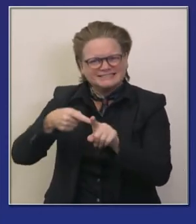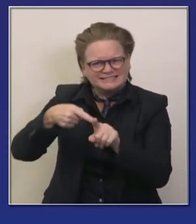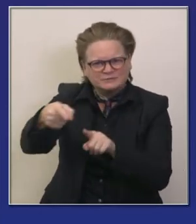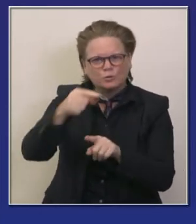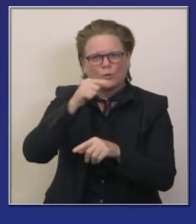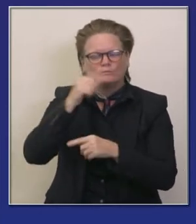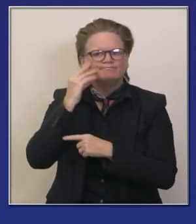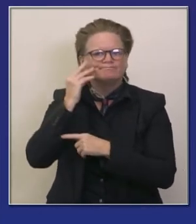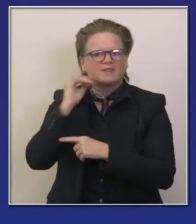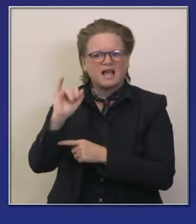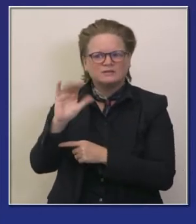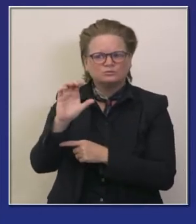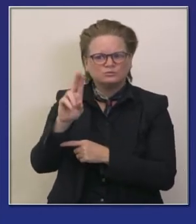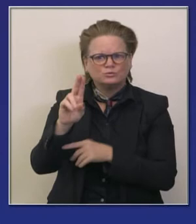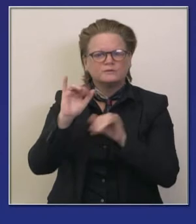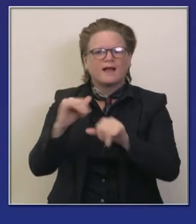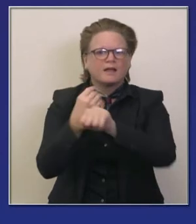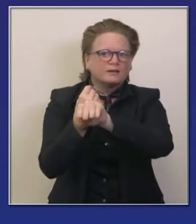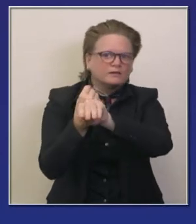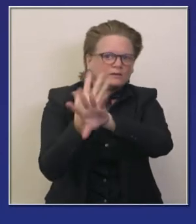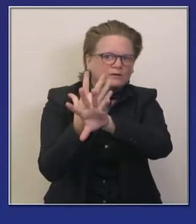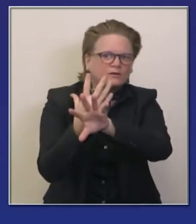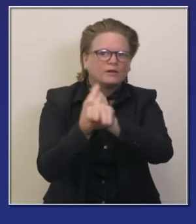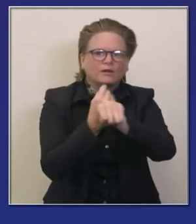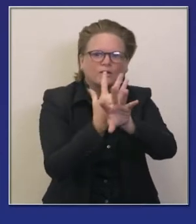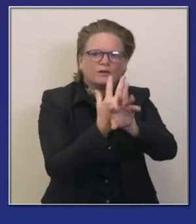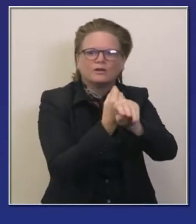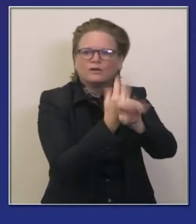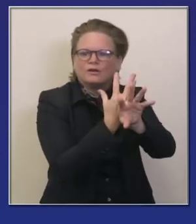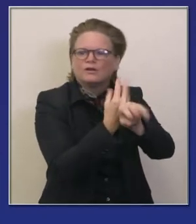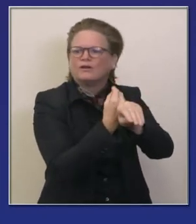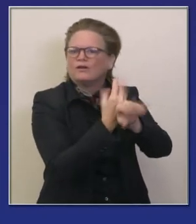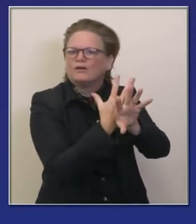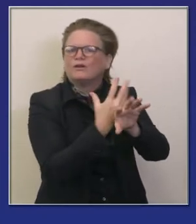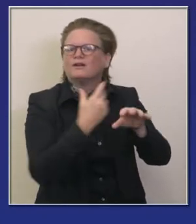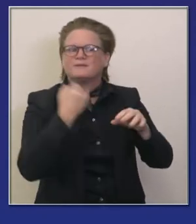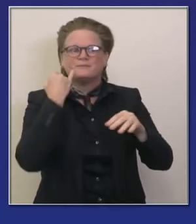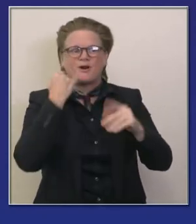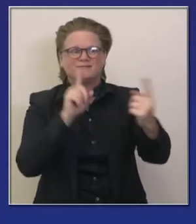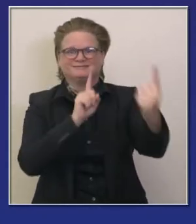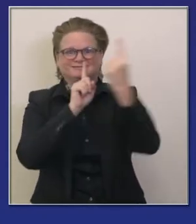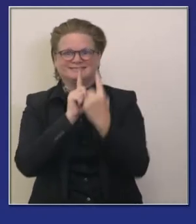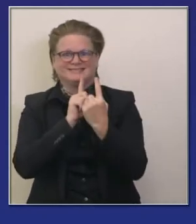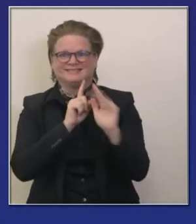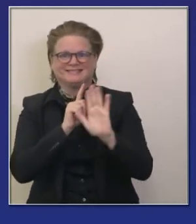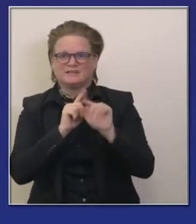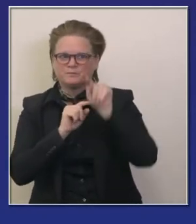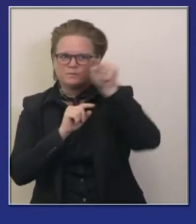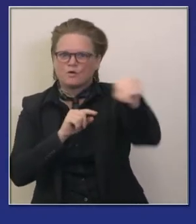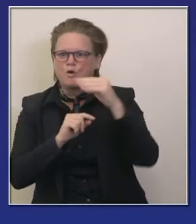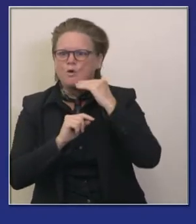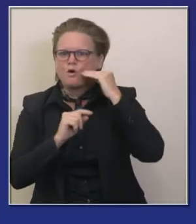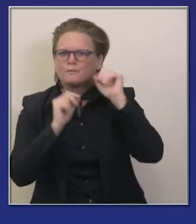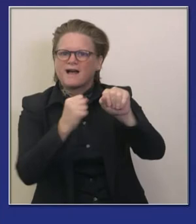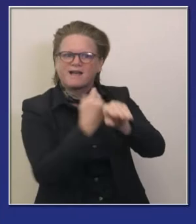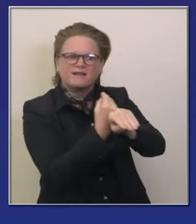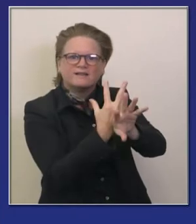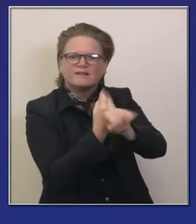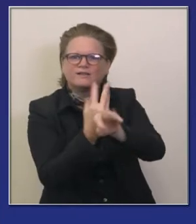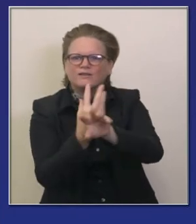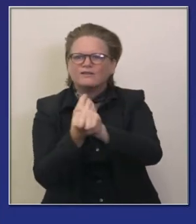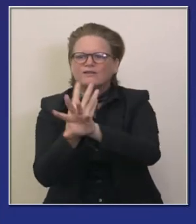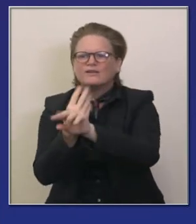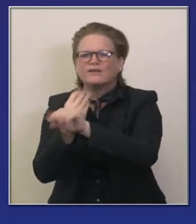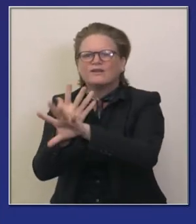hemos tenido que lidiar con estas preocupaciones de proximidad este programa inicia hoy y esa aparicia también debe